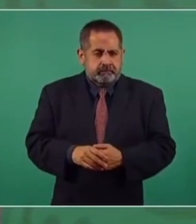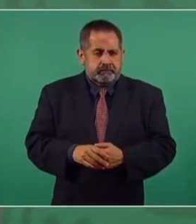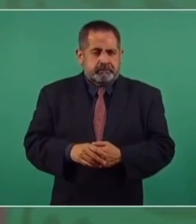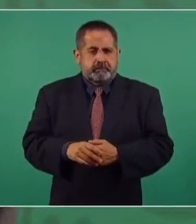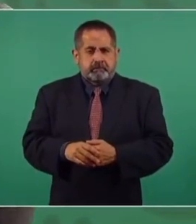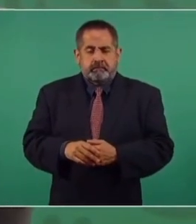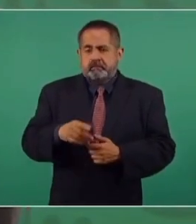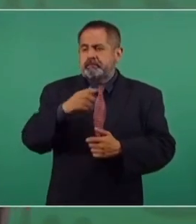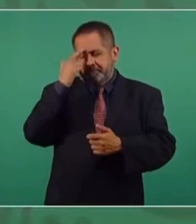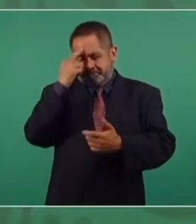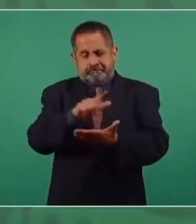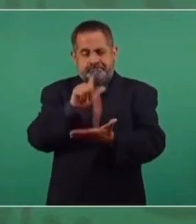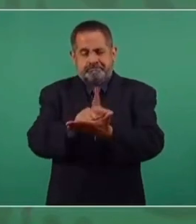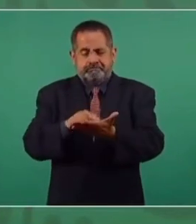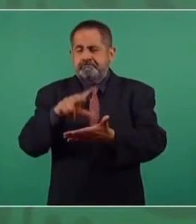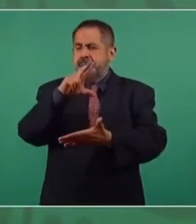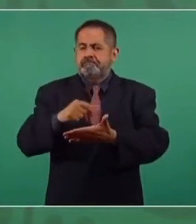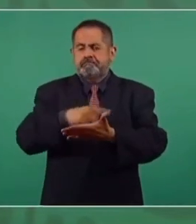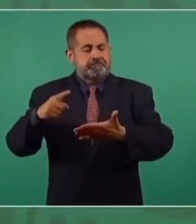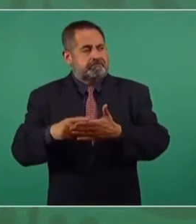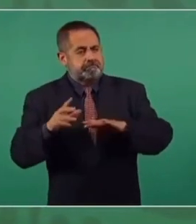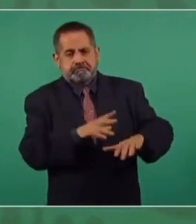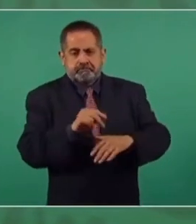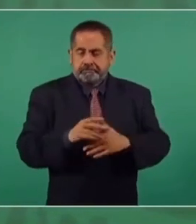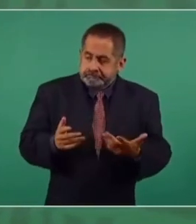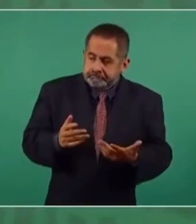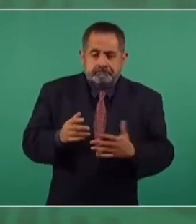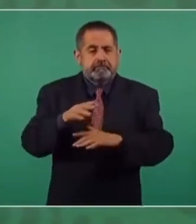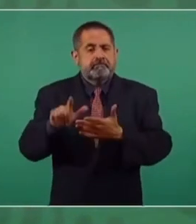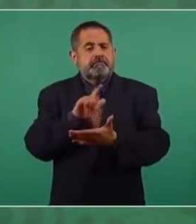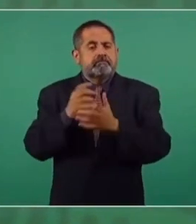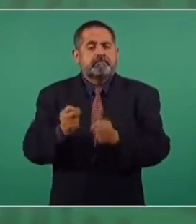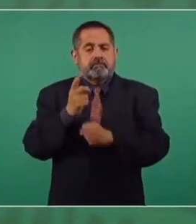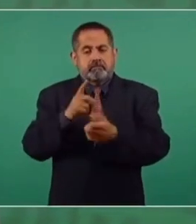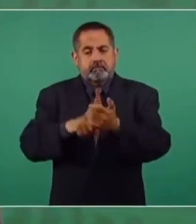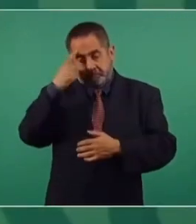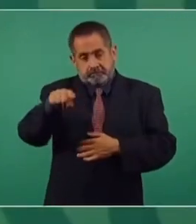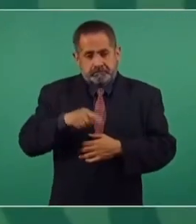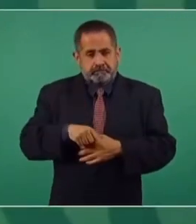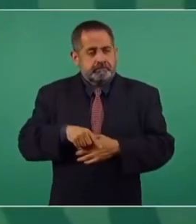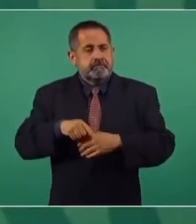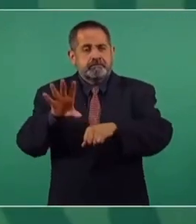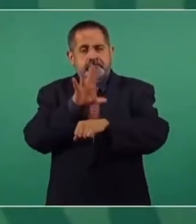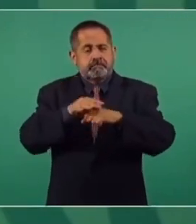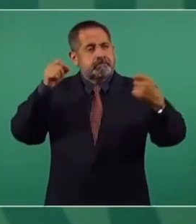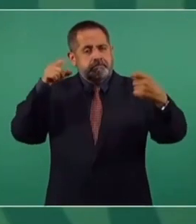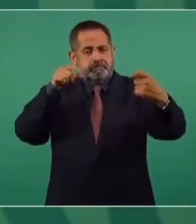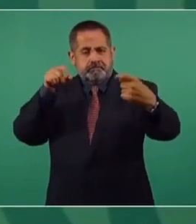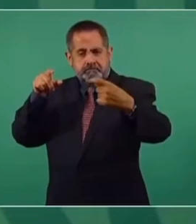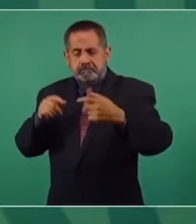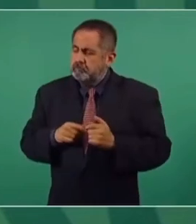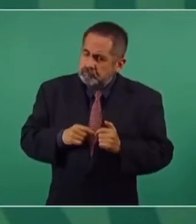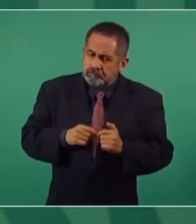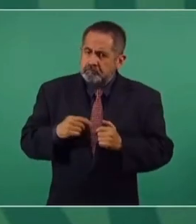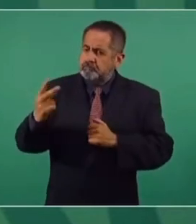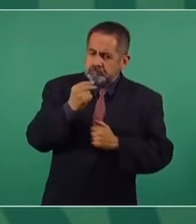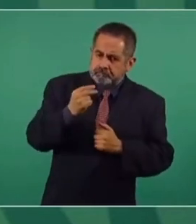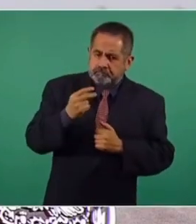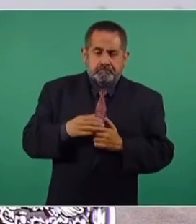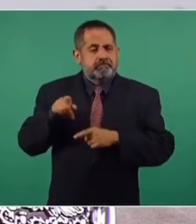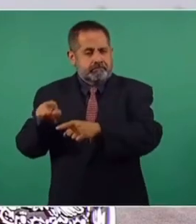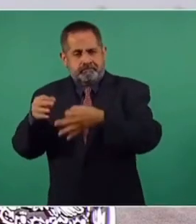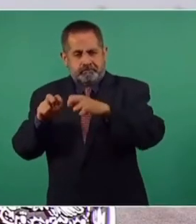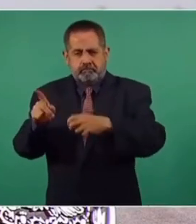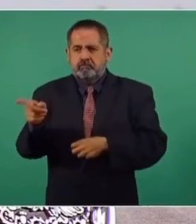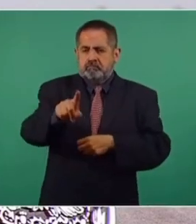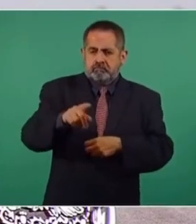nos retrasaron una ley para la seguridad de las líneas de transmisión. Y lo hicieron, no estos